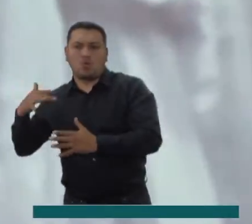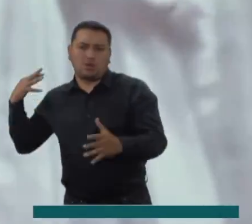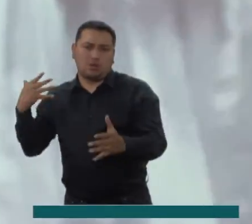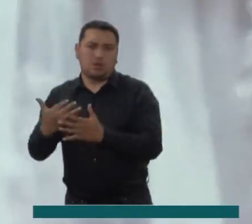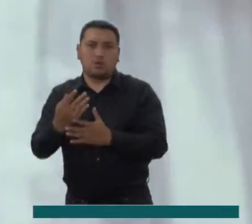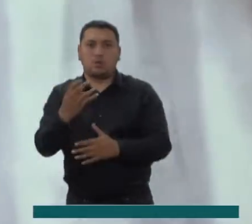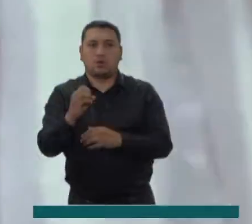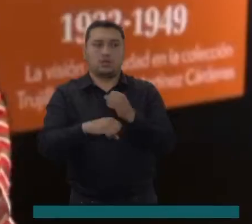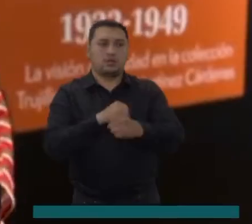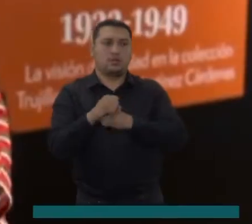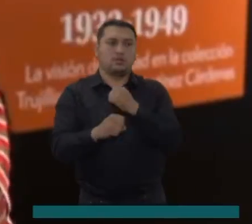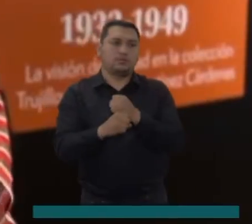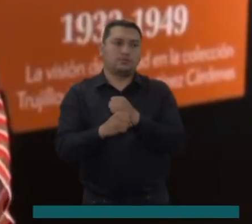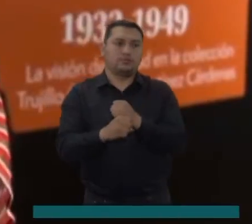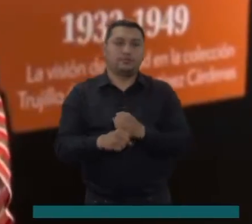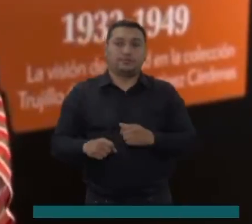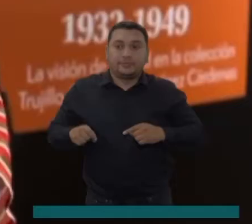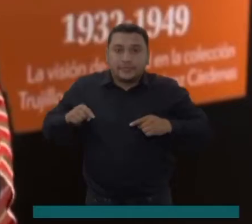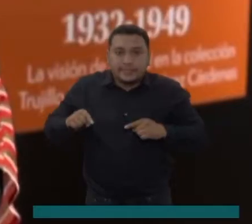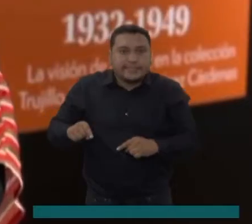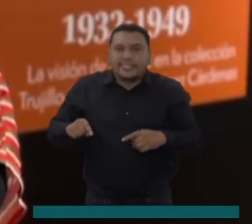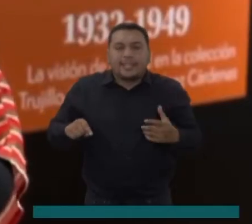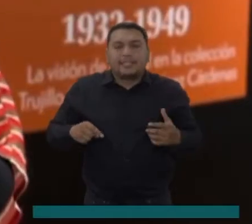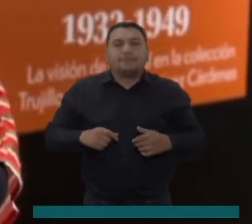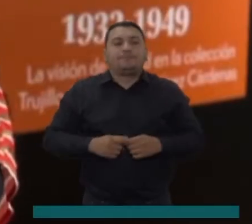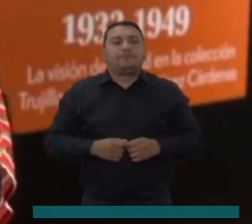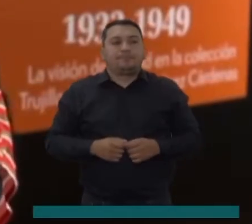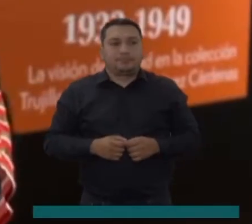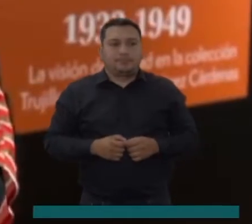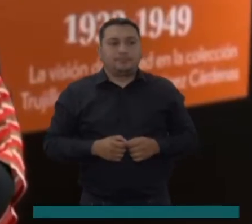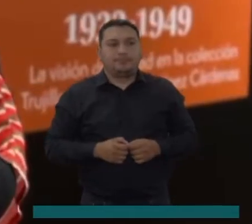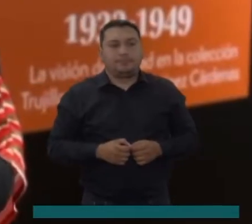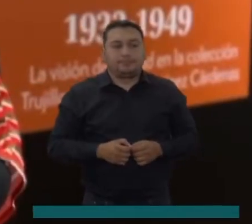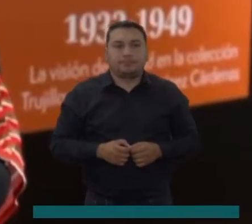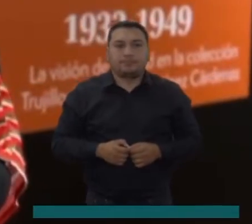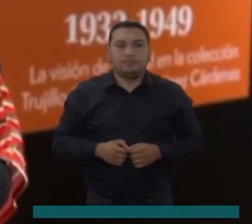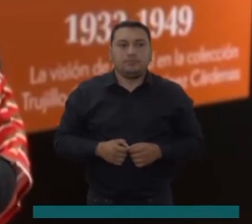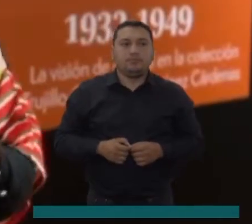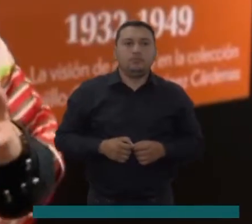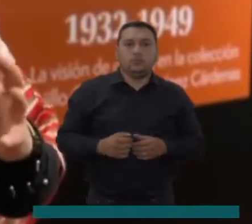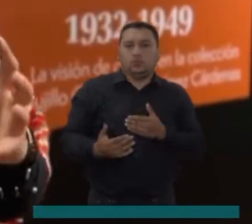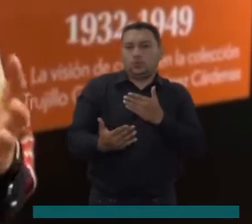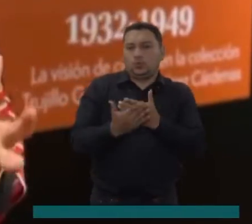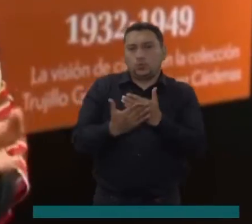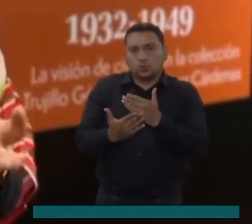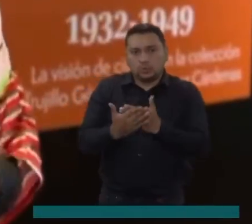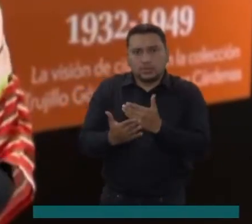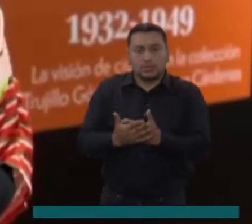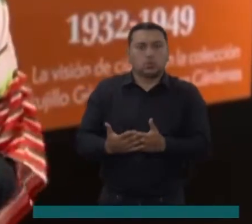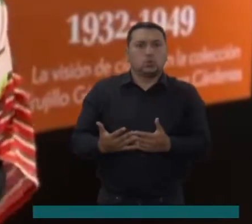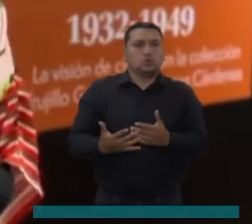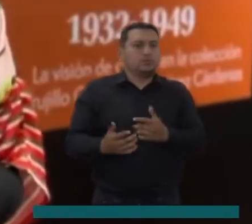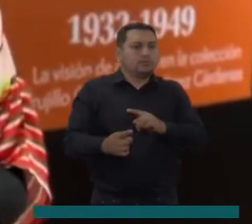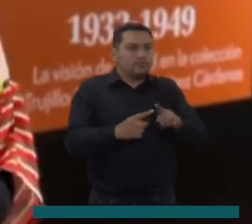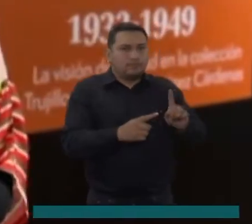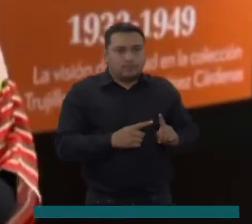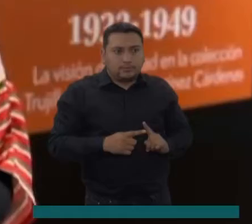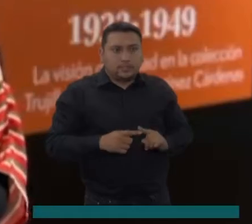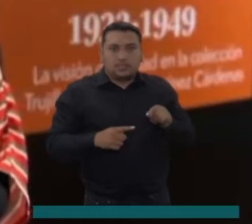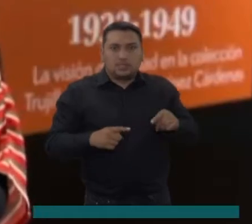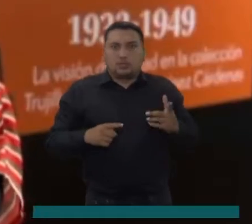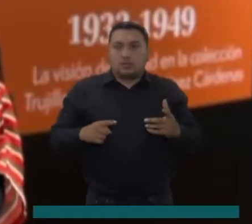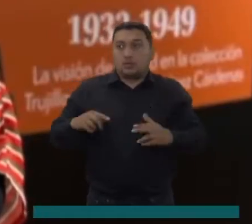Acá estamos abriendo la colección de planos y documentos y construcción de algunos